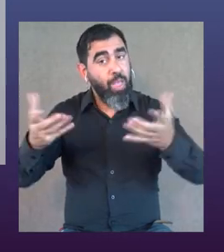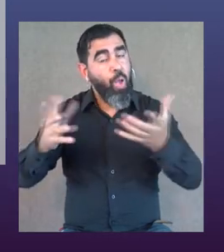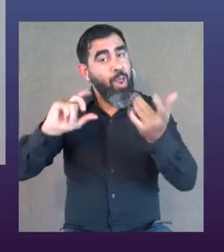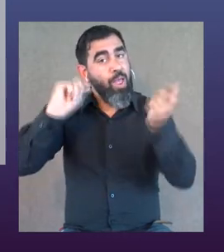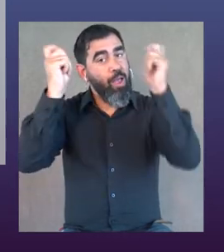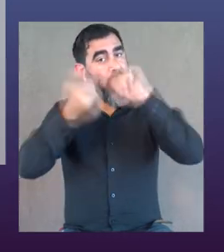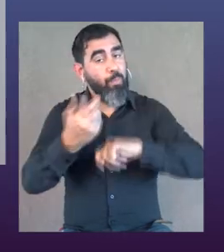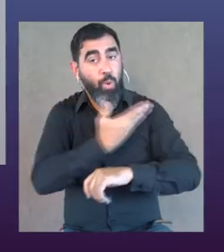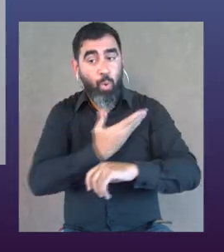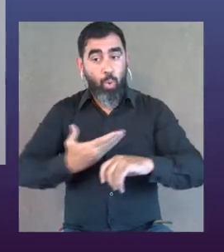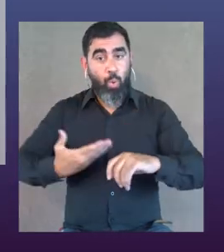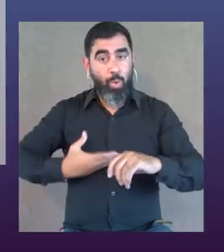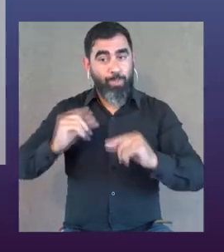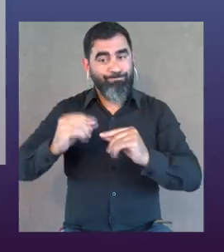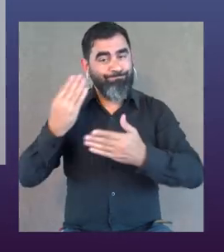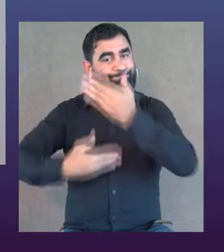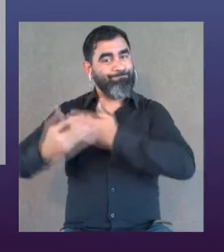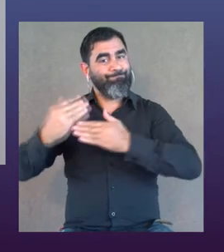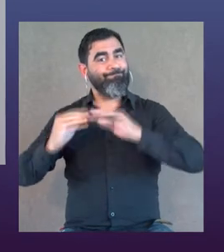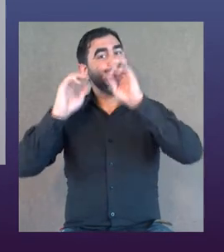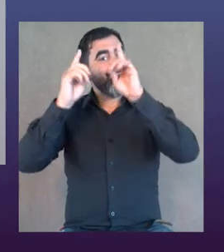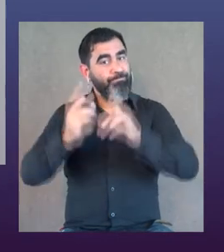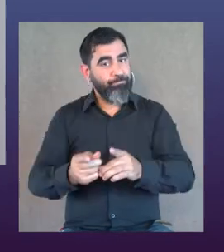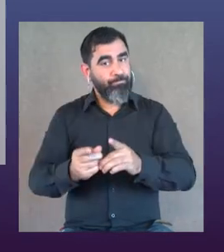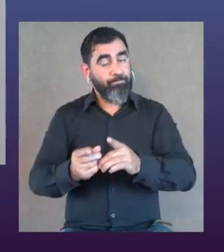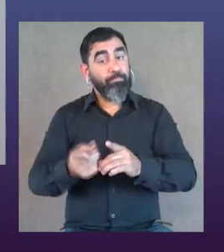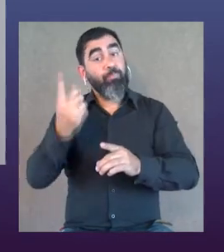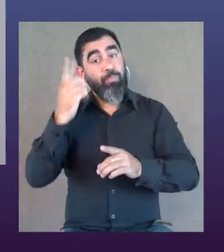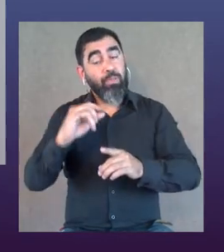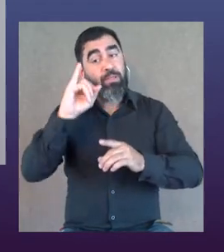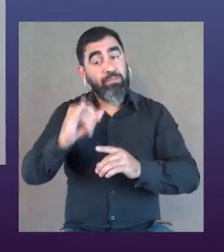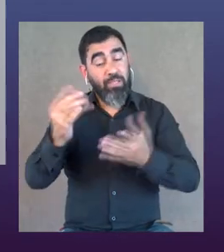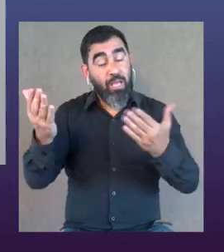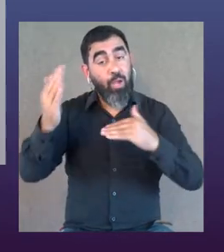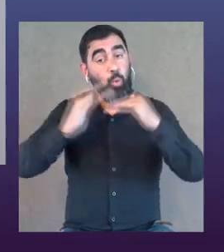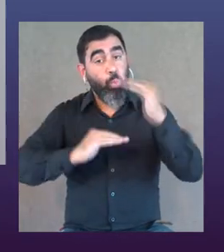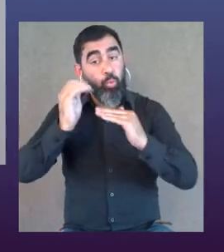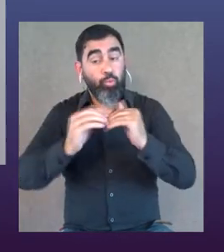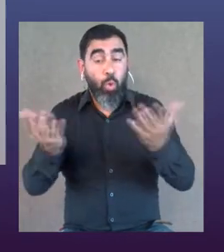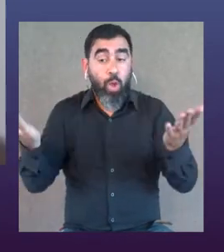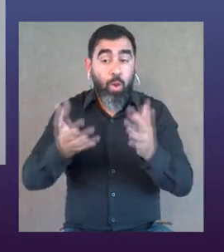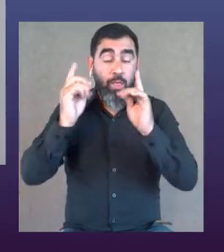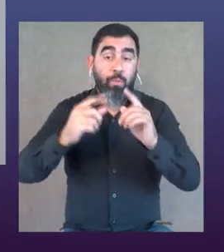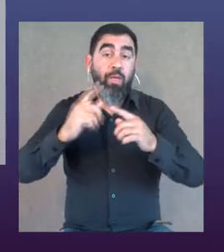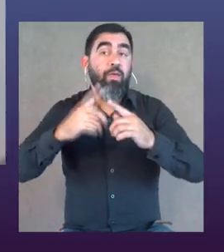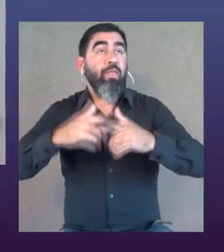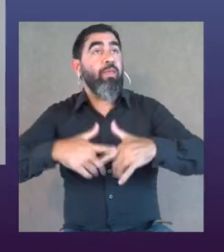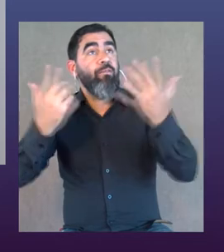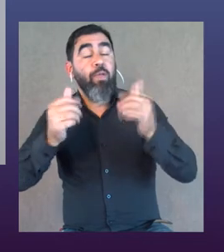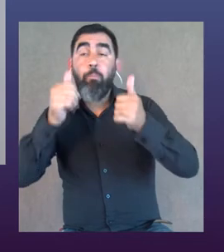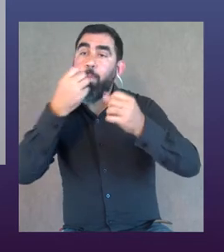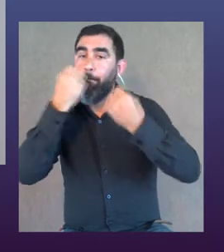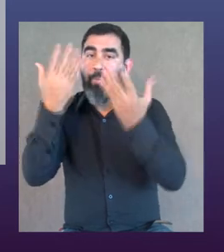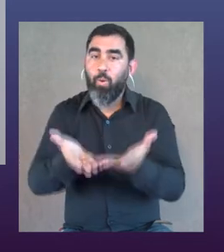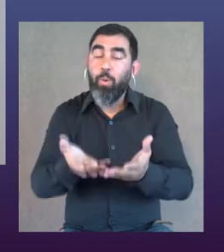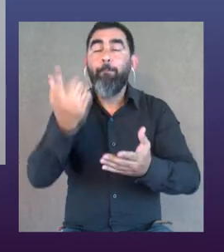creciendo y ahora hay un cambio de gobierno y también hubo marcha para atrás. Entonces, si bien la infraestructura, bueno, hay que